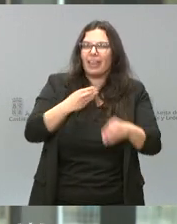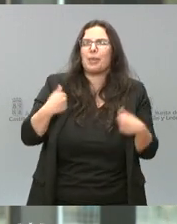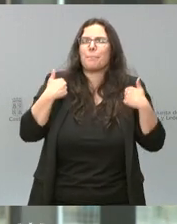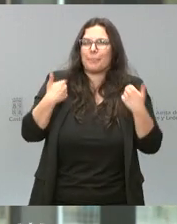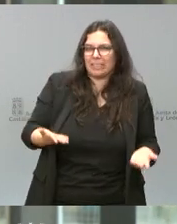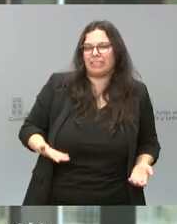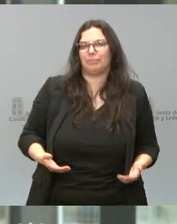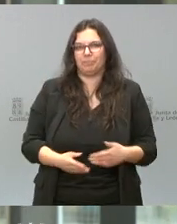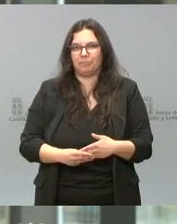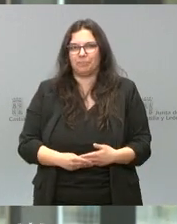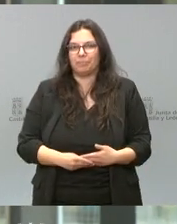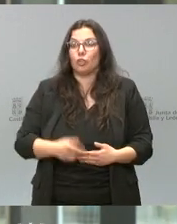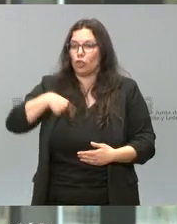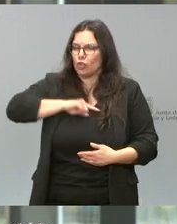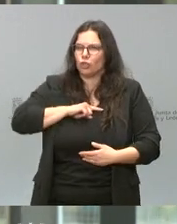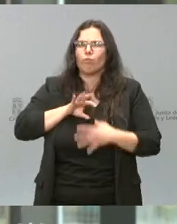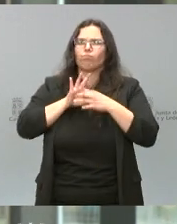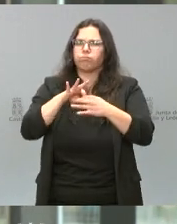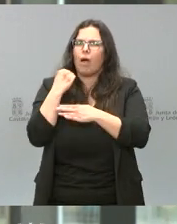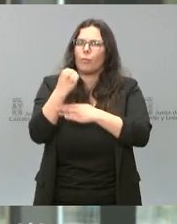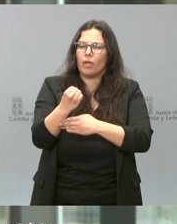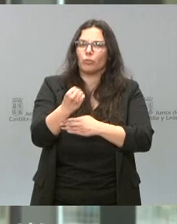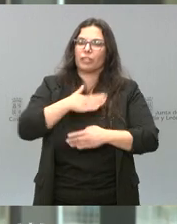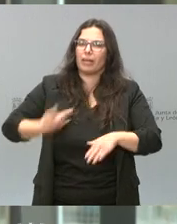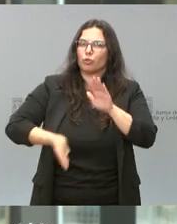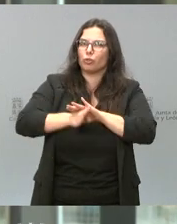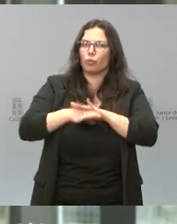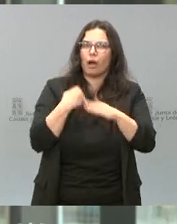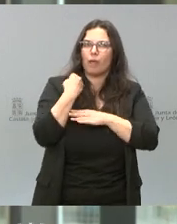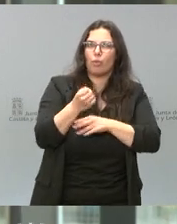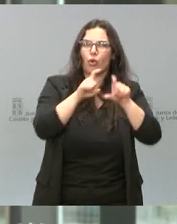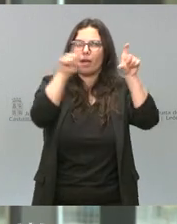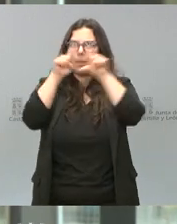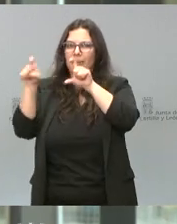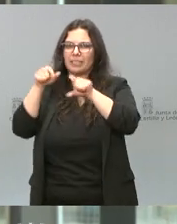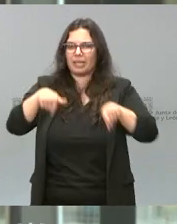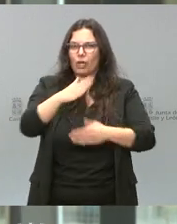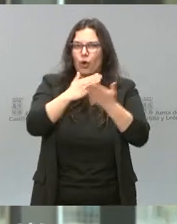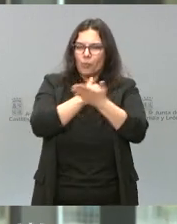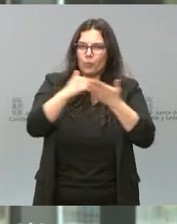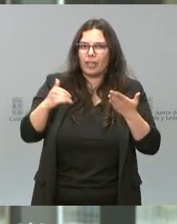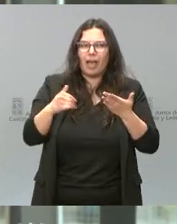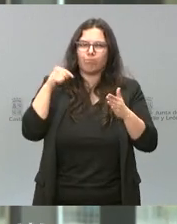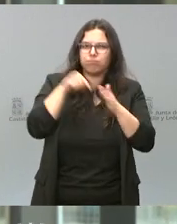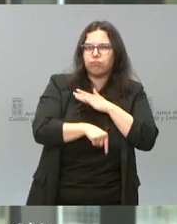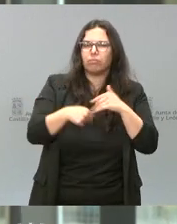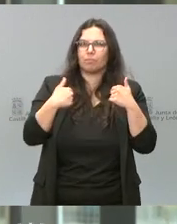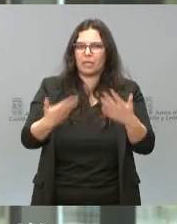lejos. Cuente con nosotros. Queremos seguir apoyando a las empresas de nuestra región de una manera intensa.